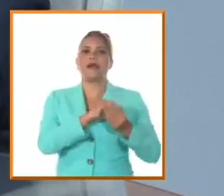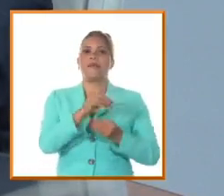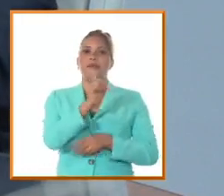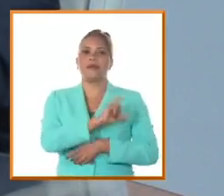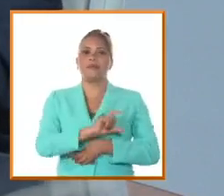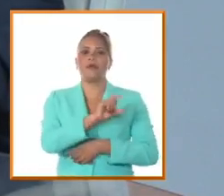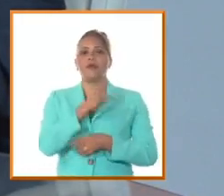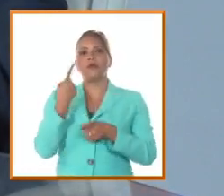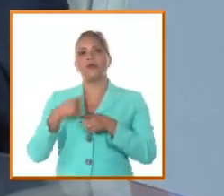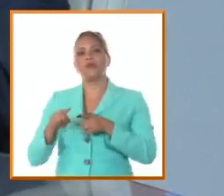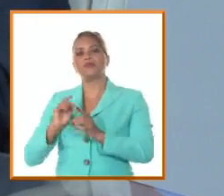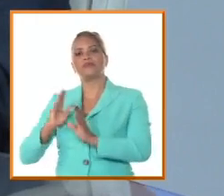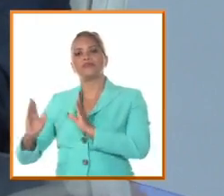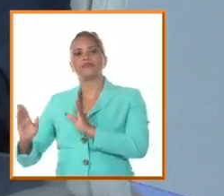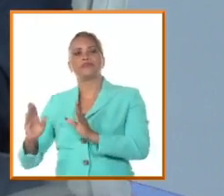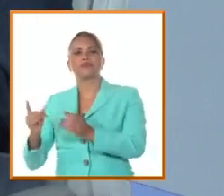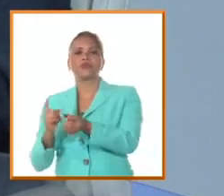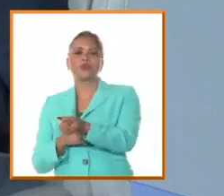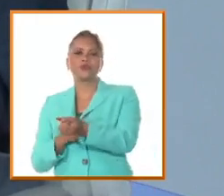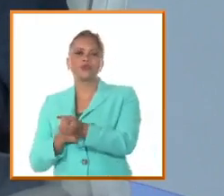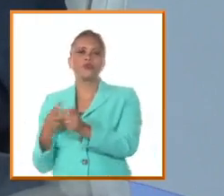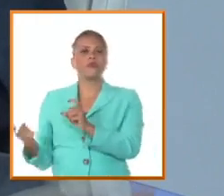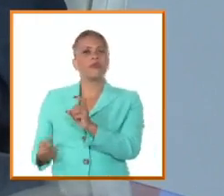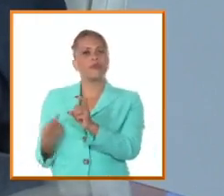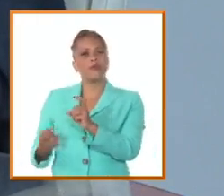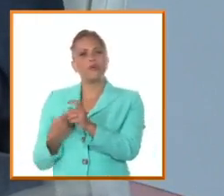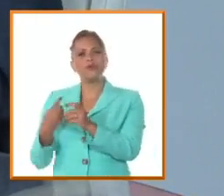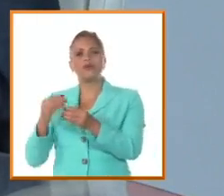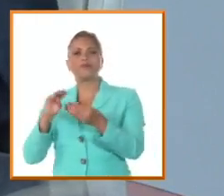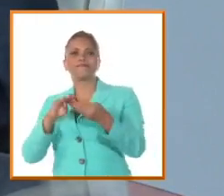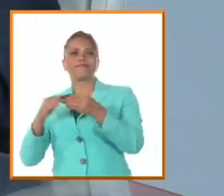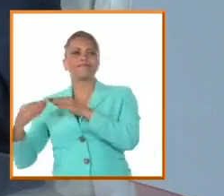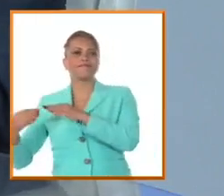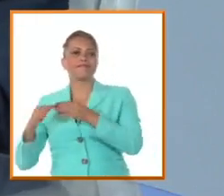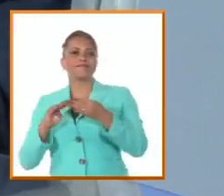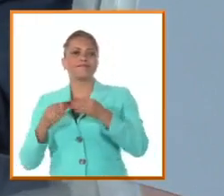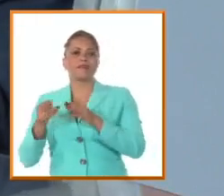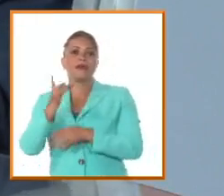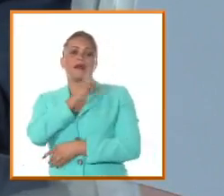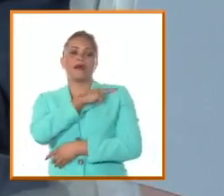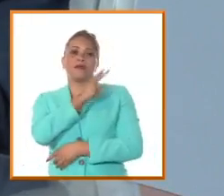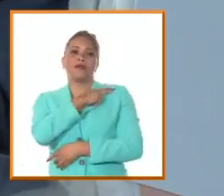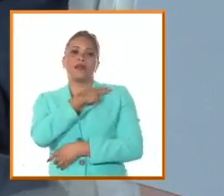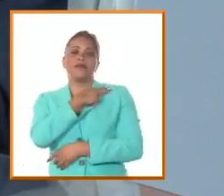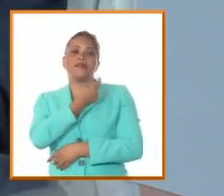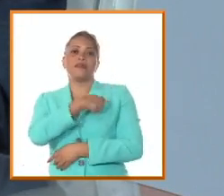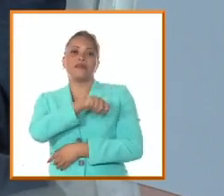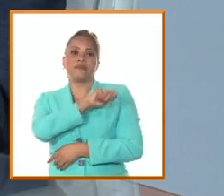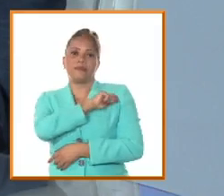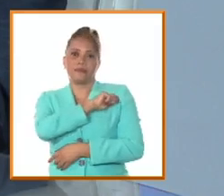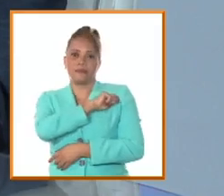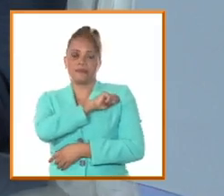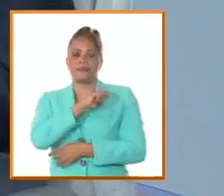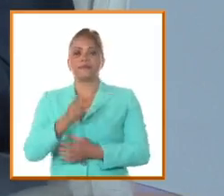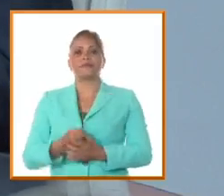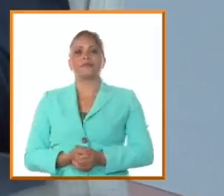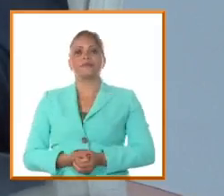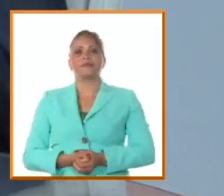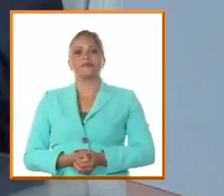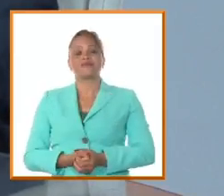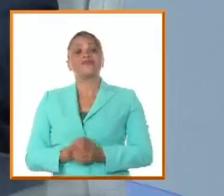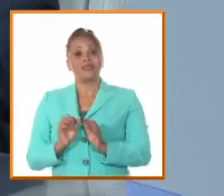y por otro lado de tradición de lucha y de enfrentamiento a las autoridades colonialistas españolas.